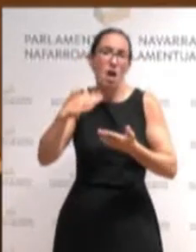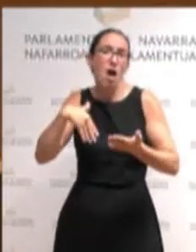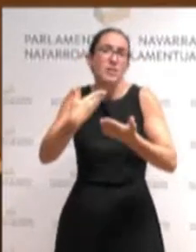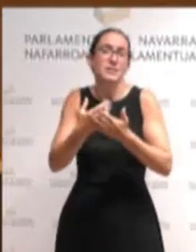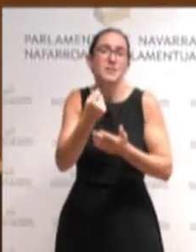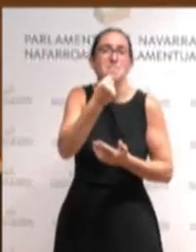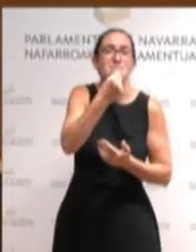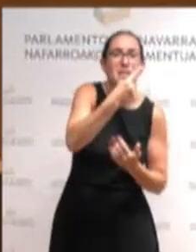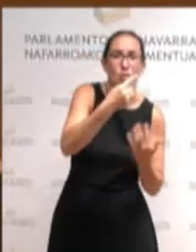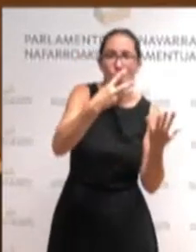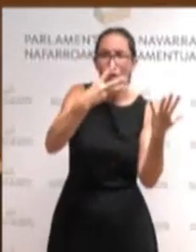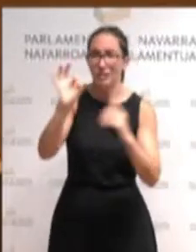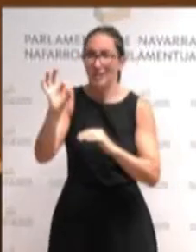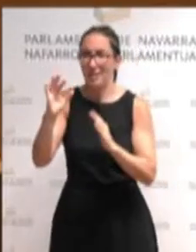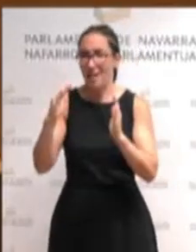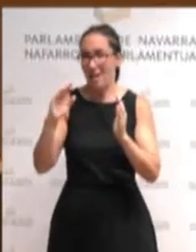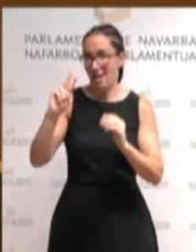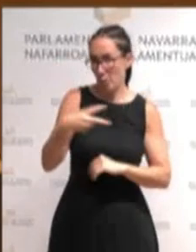nuestra fiscalidad